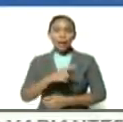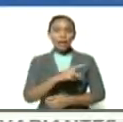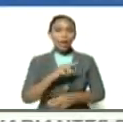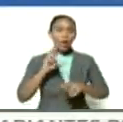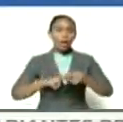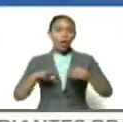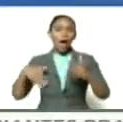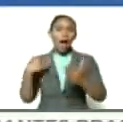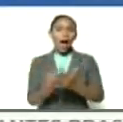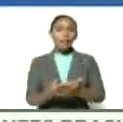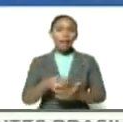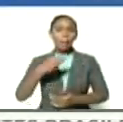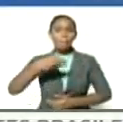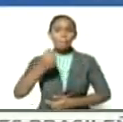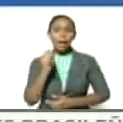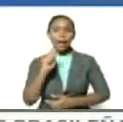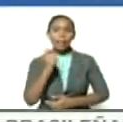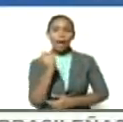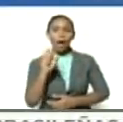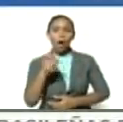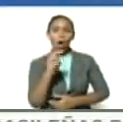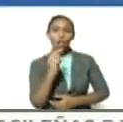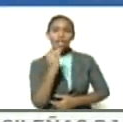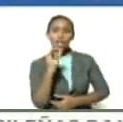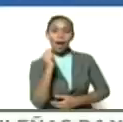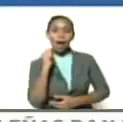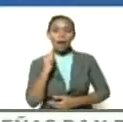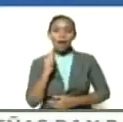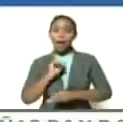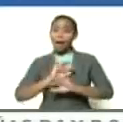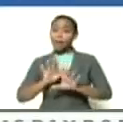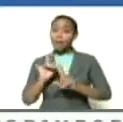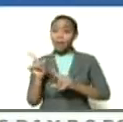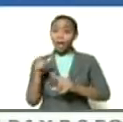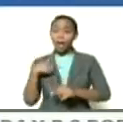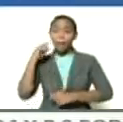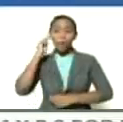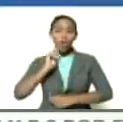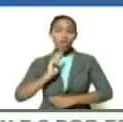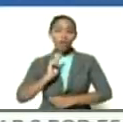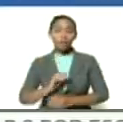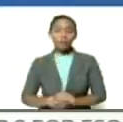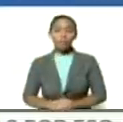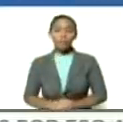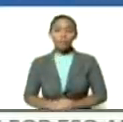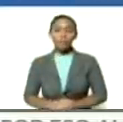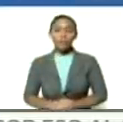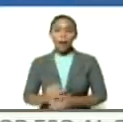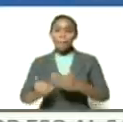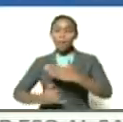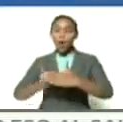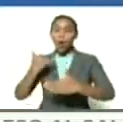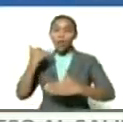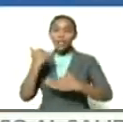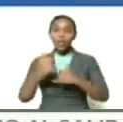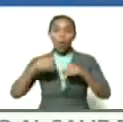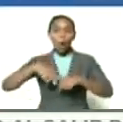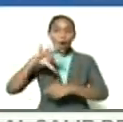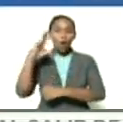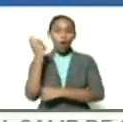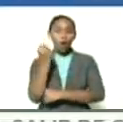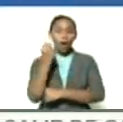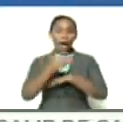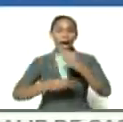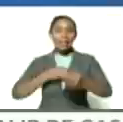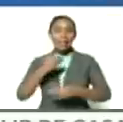Patagónica así que en Bolívar y en el proyecto que él logró ilvanar